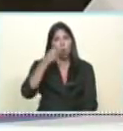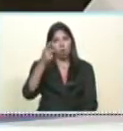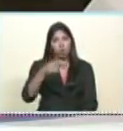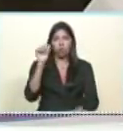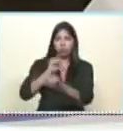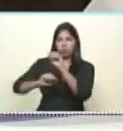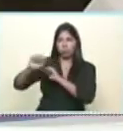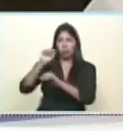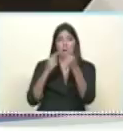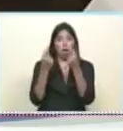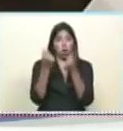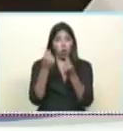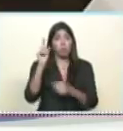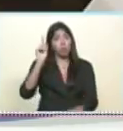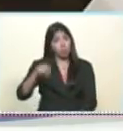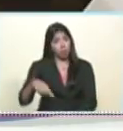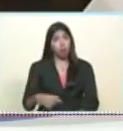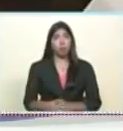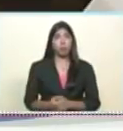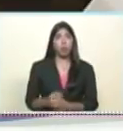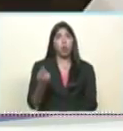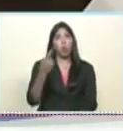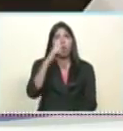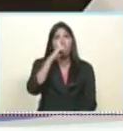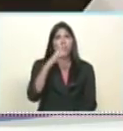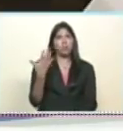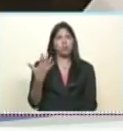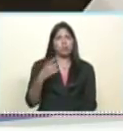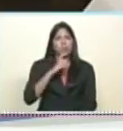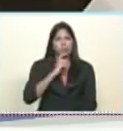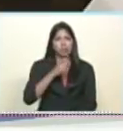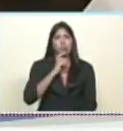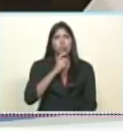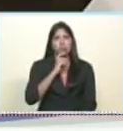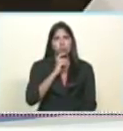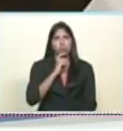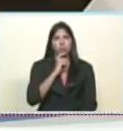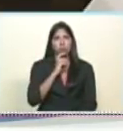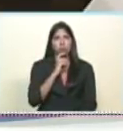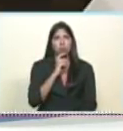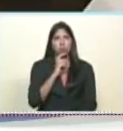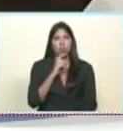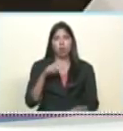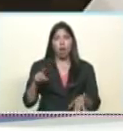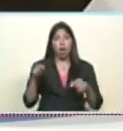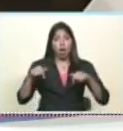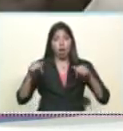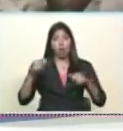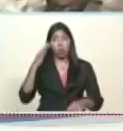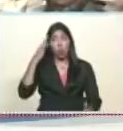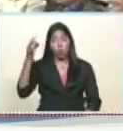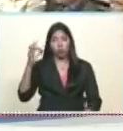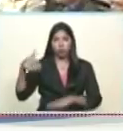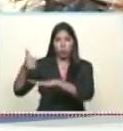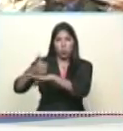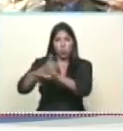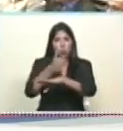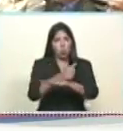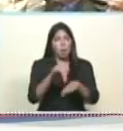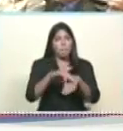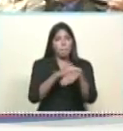y en ofensiva económica también. Bien, un año bastante complejo. Estamos en Consejo de Ministros. Un saludo, Vicepresidente Ejecutivo,